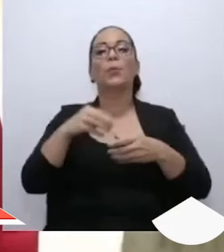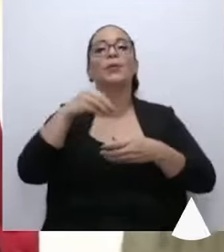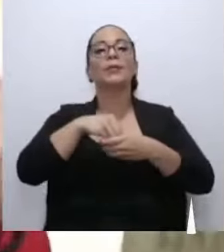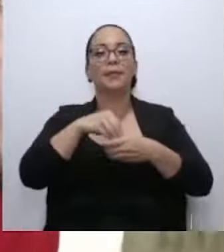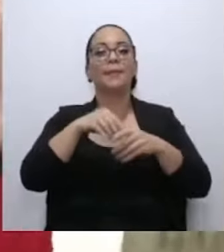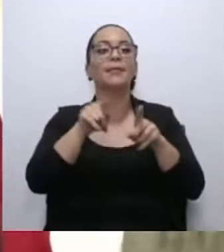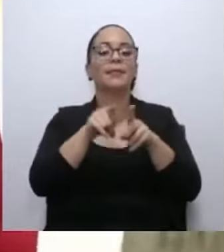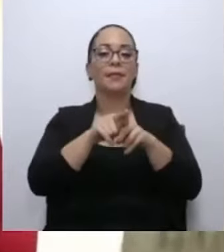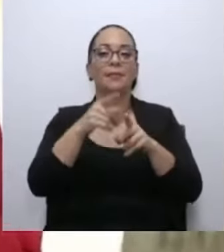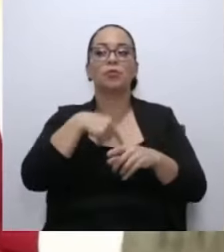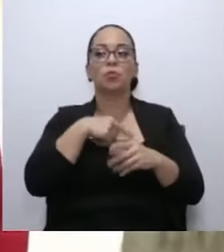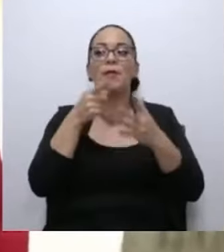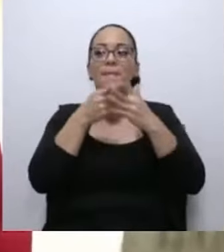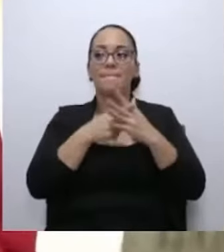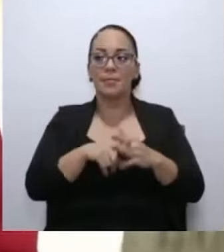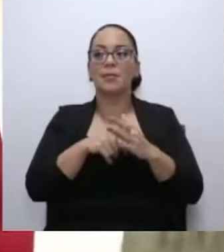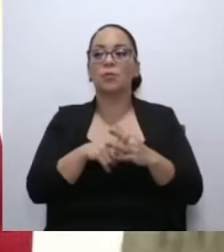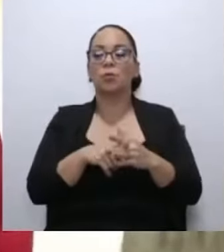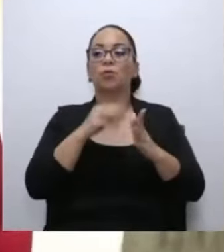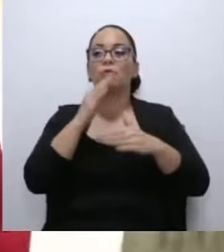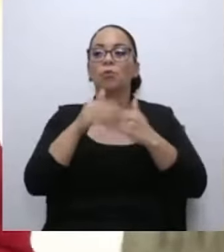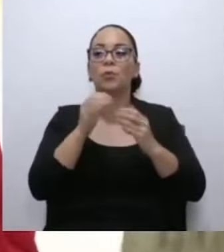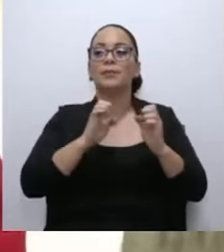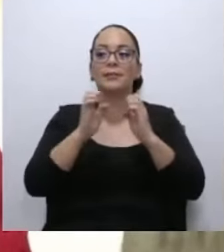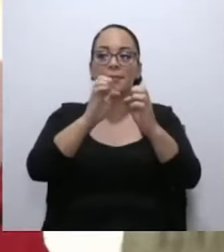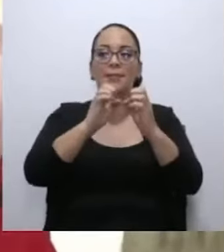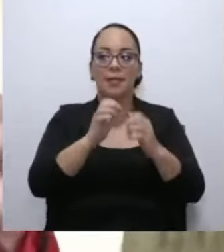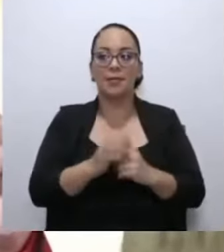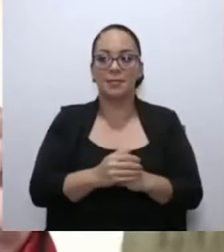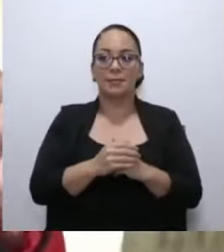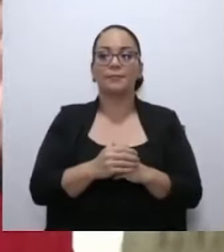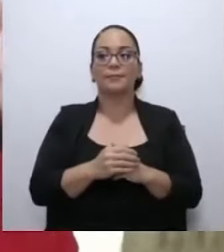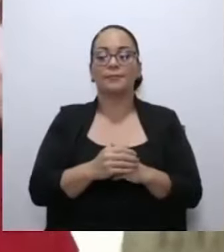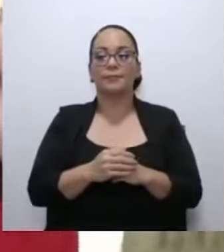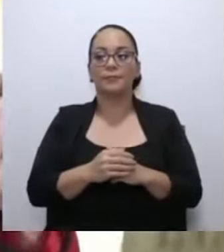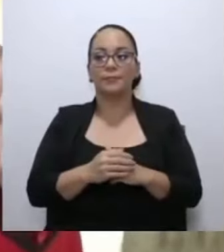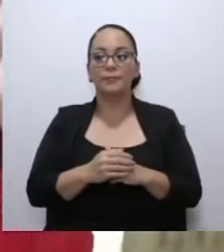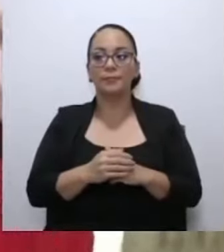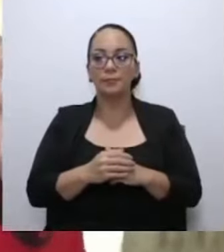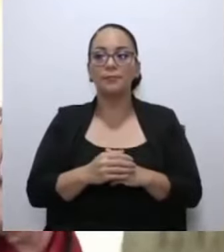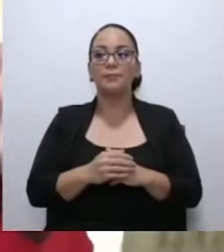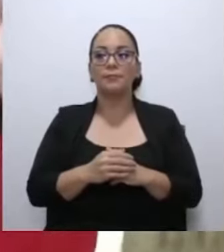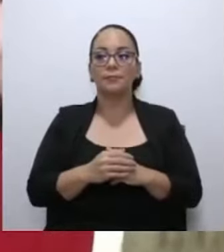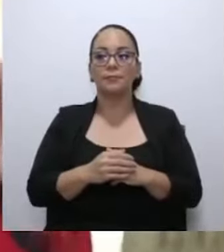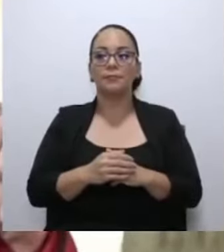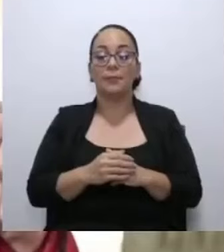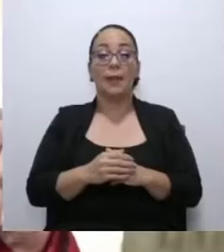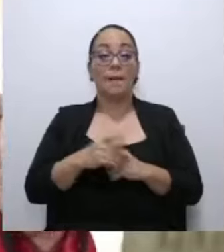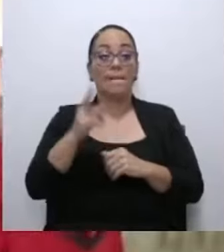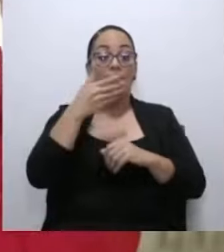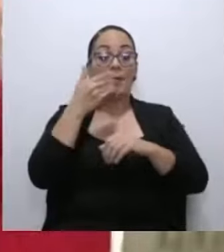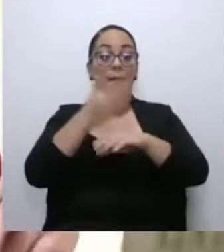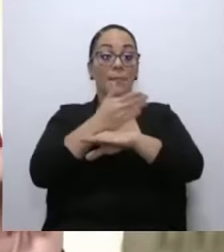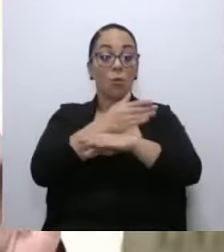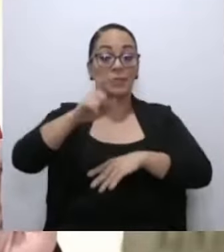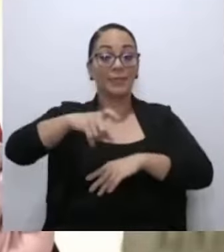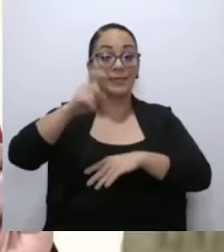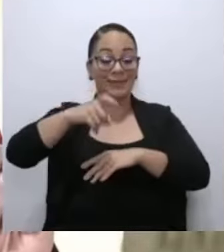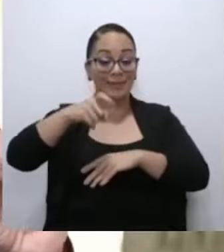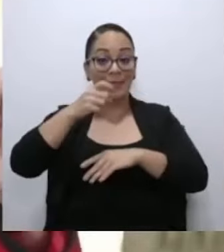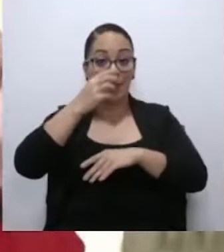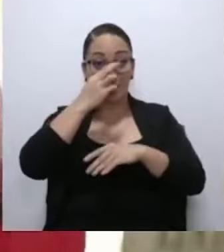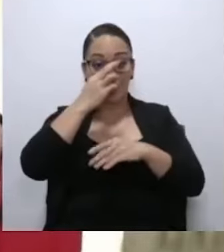empezando con todas las estrategias, ninguna estrategia para mejorar la necesidad de especialistas va a quedar por fuera,